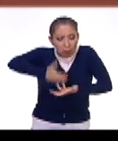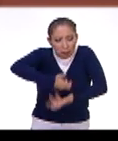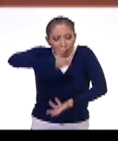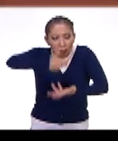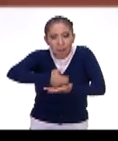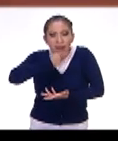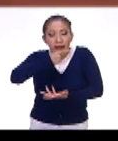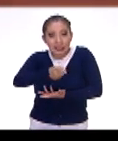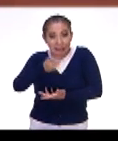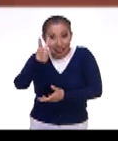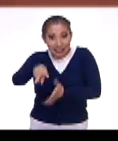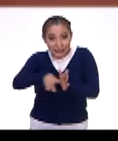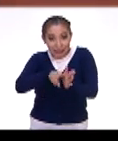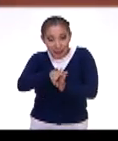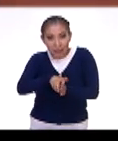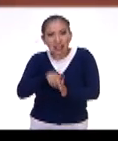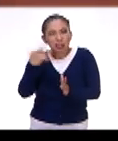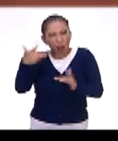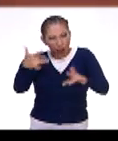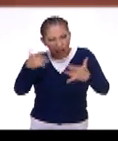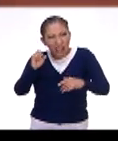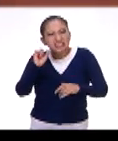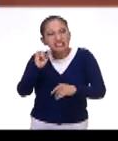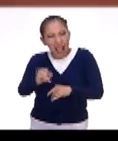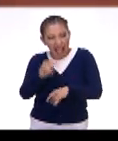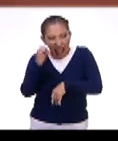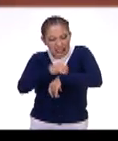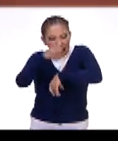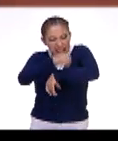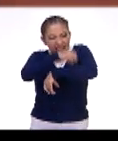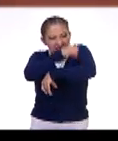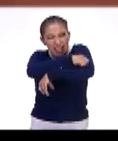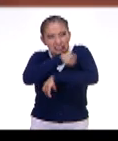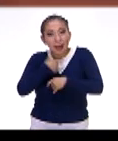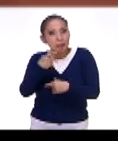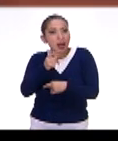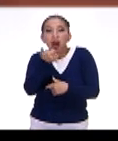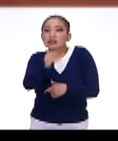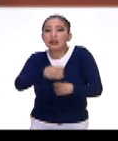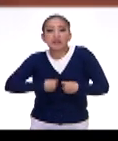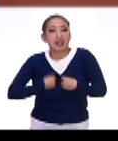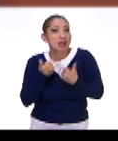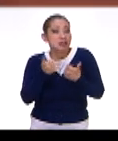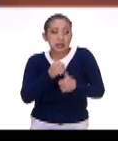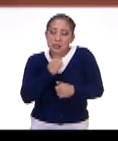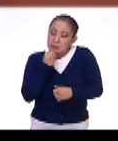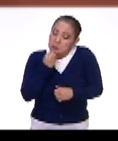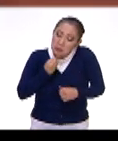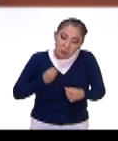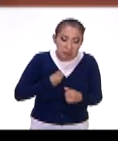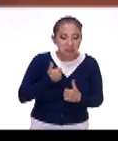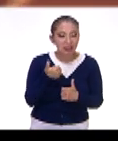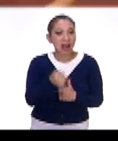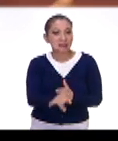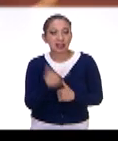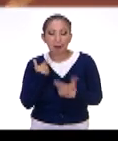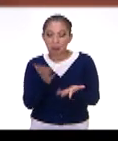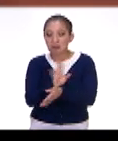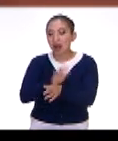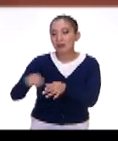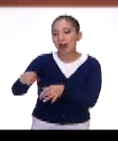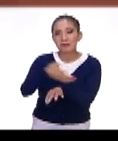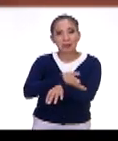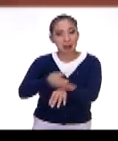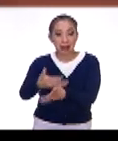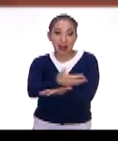Dice, y lo dice en el video, dice, sí duelen, duelen los piquetes, pero pues esto es nuestra forma de vivir y a través de esto damos un bienestar a